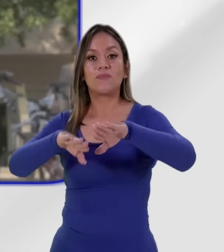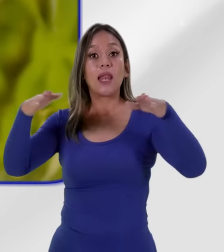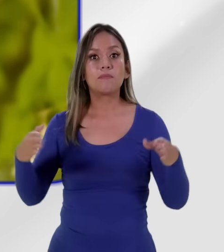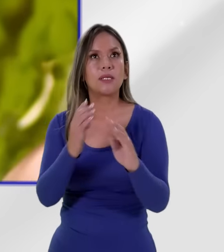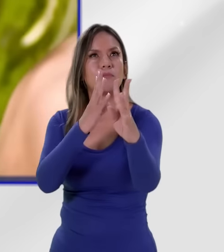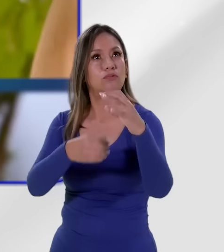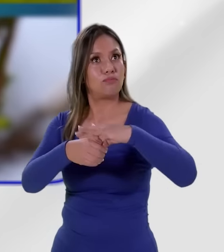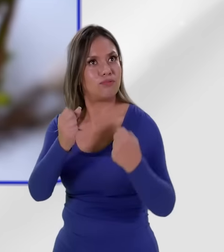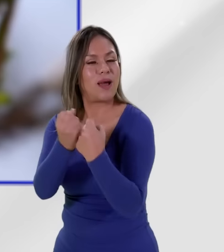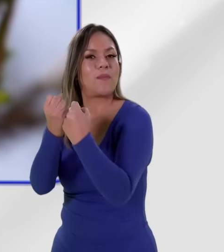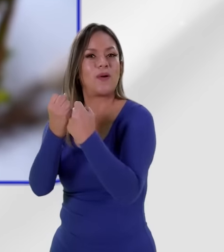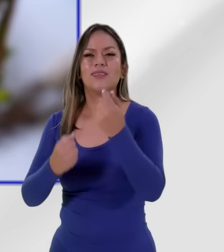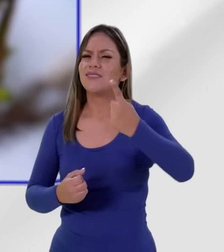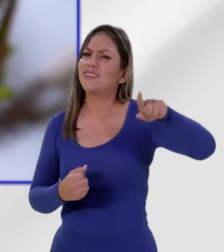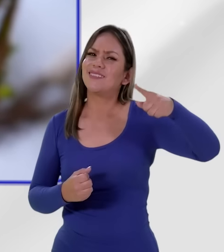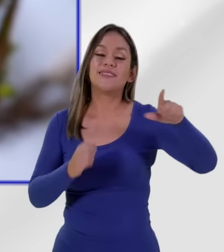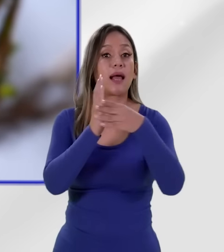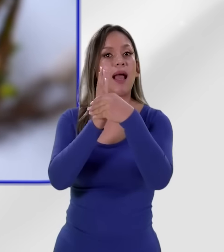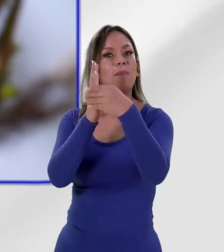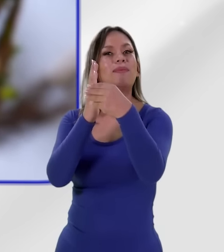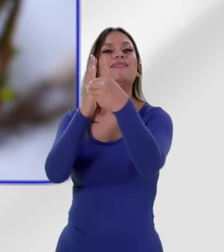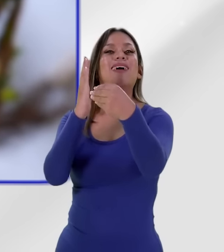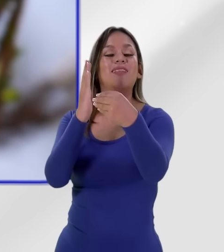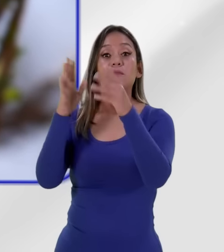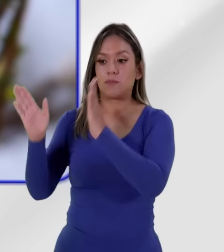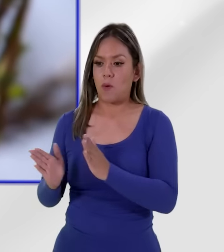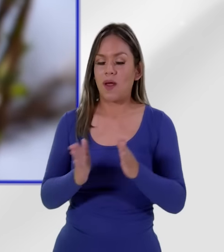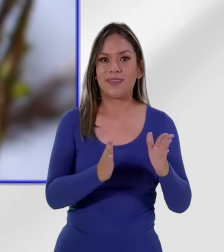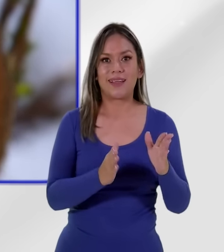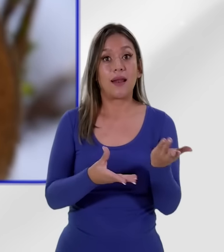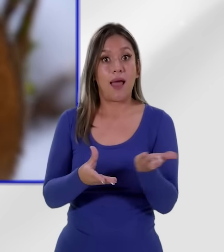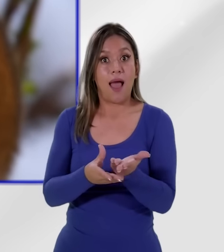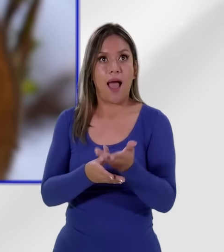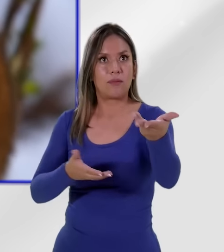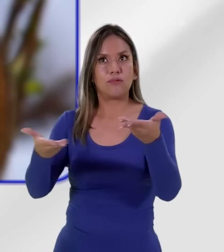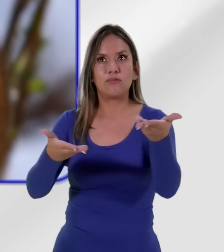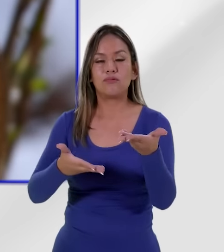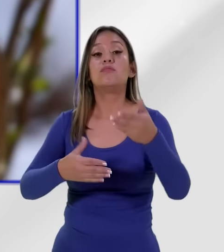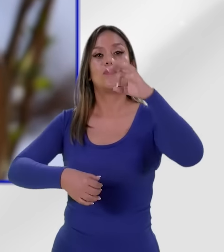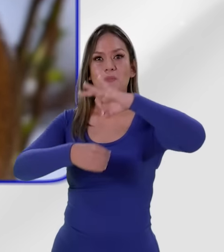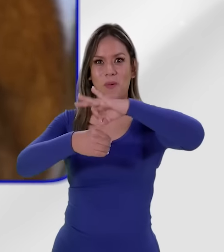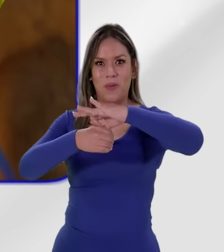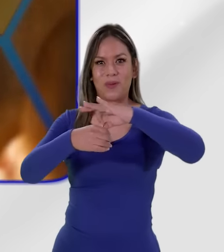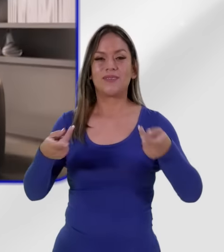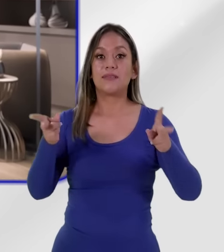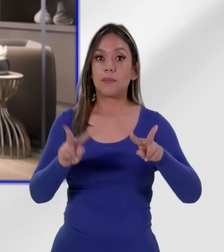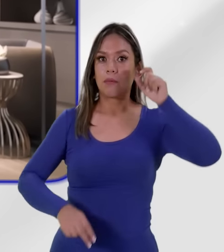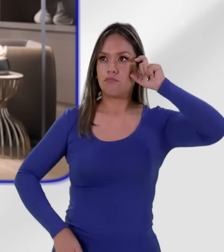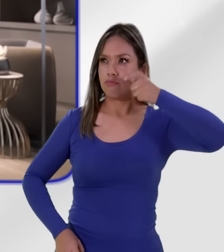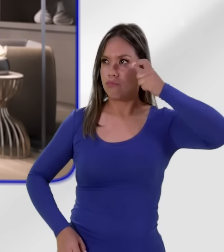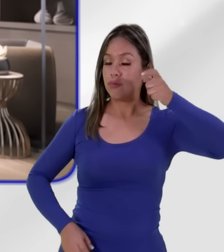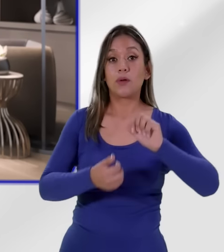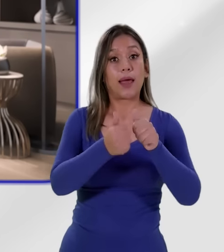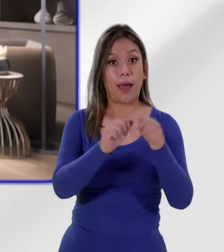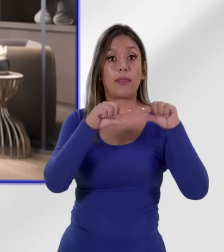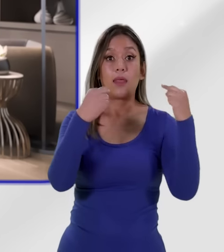patriótico día. Somos cientos de miles los que nos capacitamos. Tentamos a organizar, recibir y contar tu voto. También somos miles